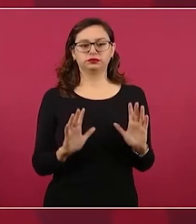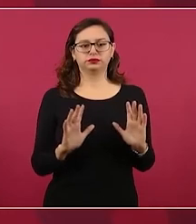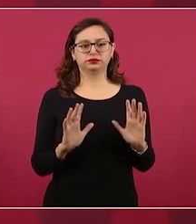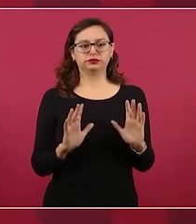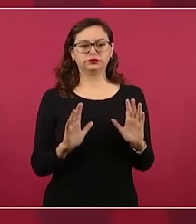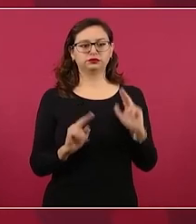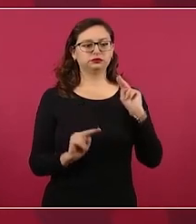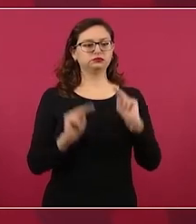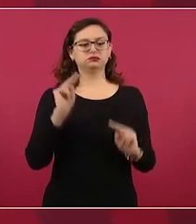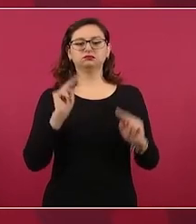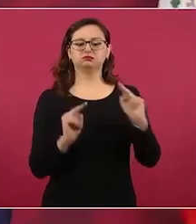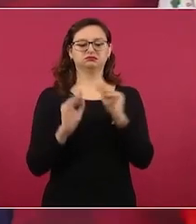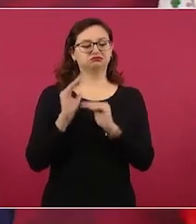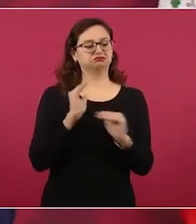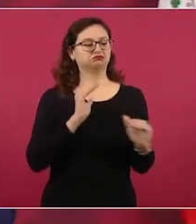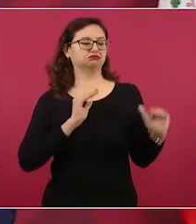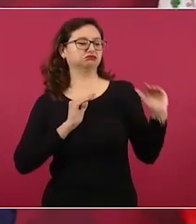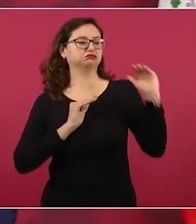o su clase.